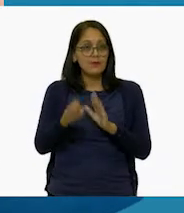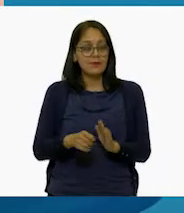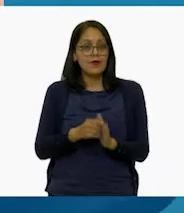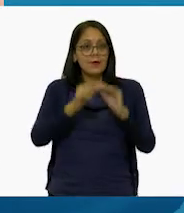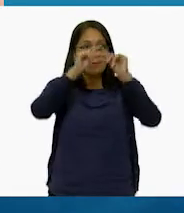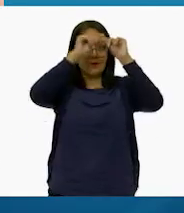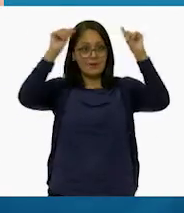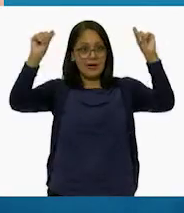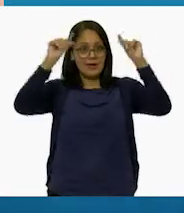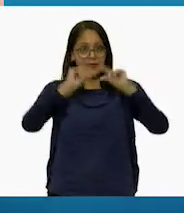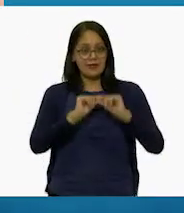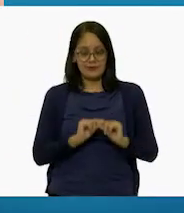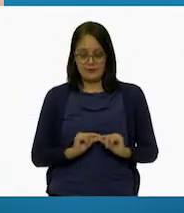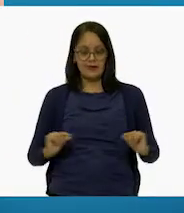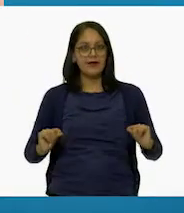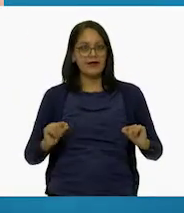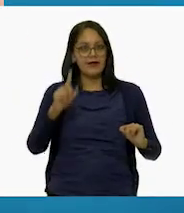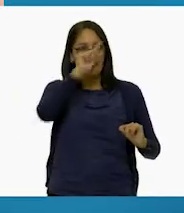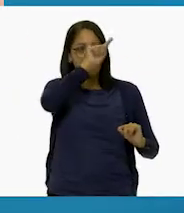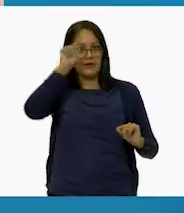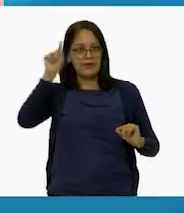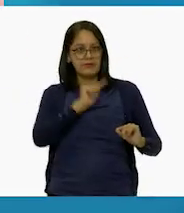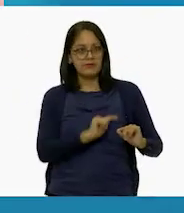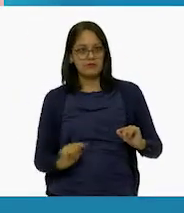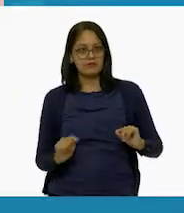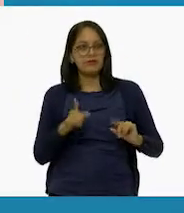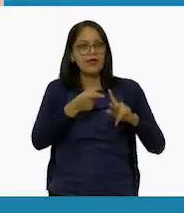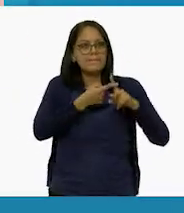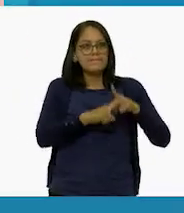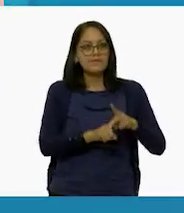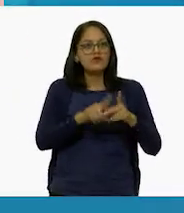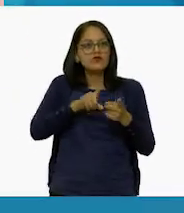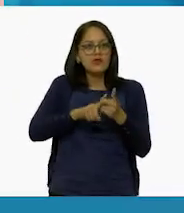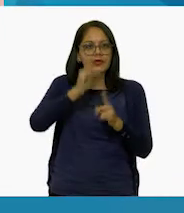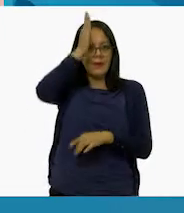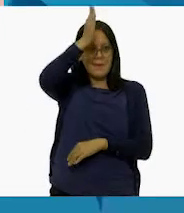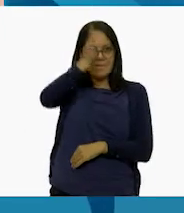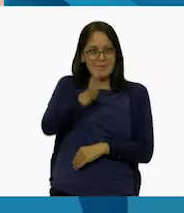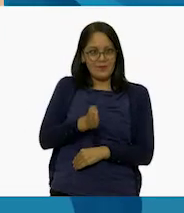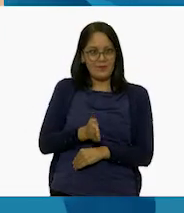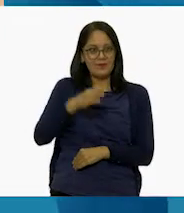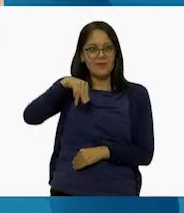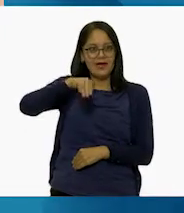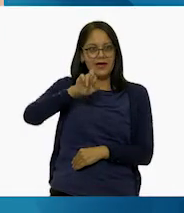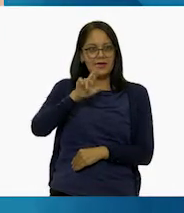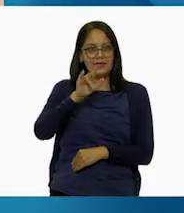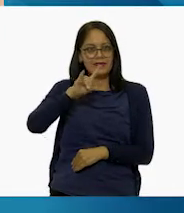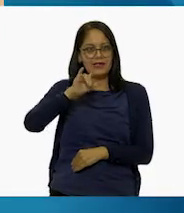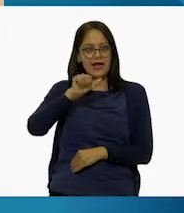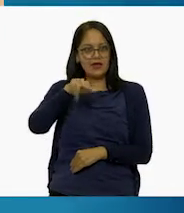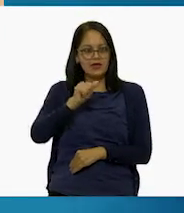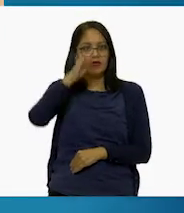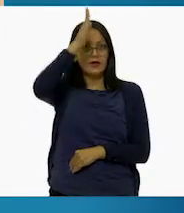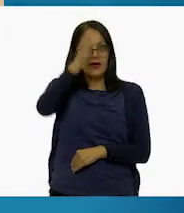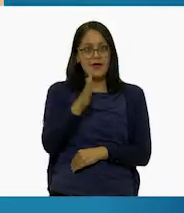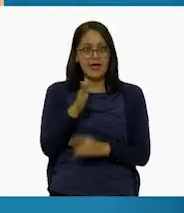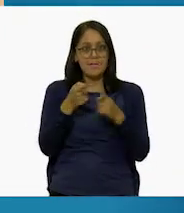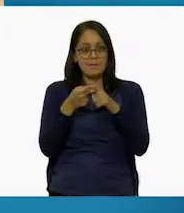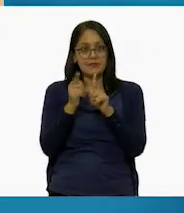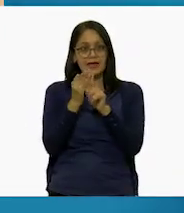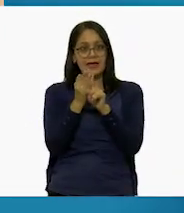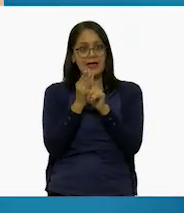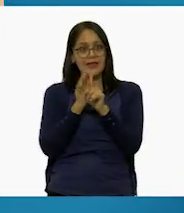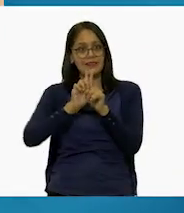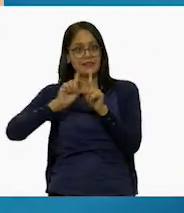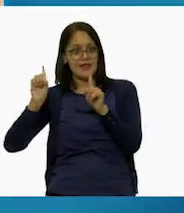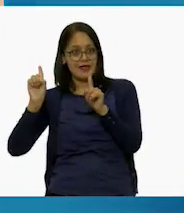e inferior del mapa. Inicia en el meridiano de Greenwich y aumenta hacia la derecha e izquierda hasta